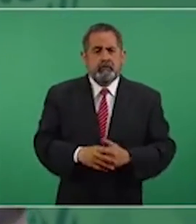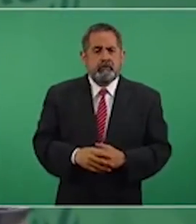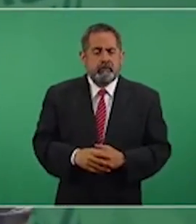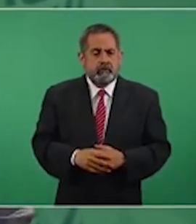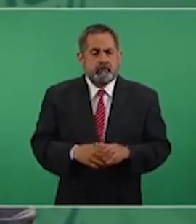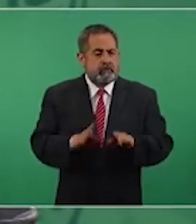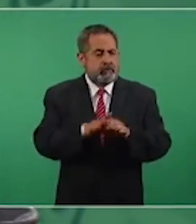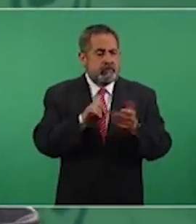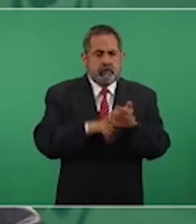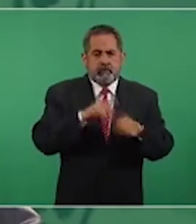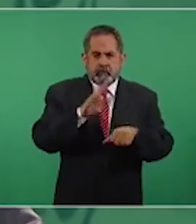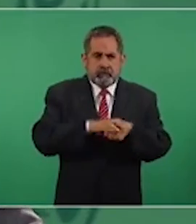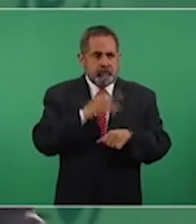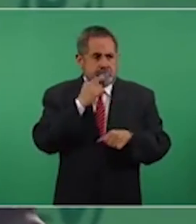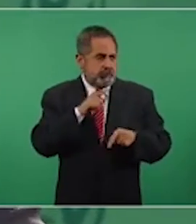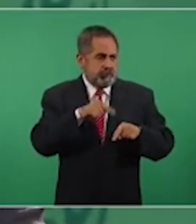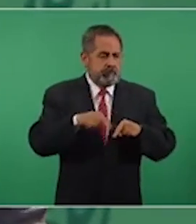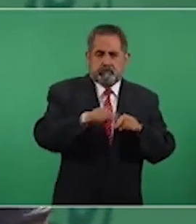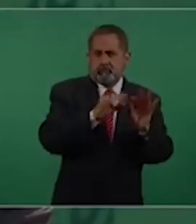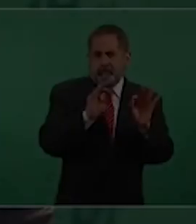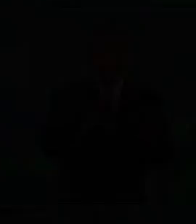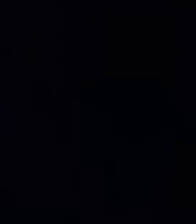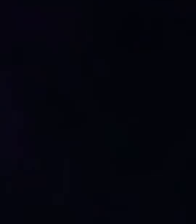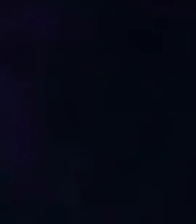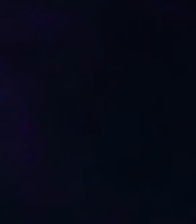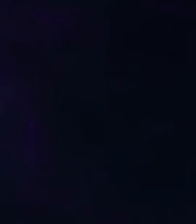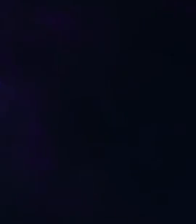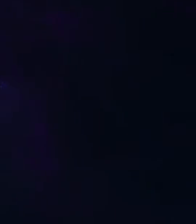garantizar que no se repitan estos hechos tan lamentables.